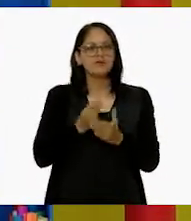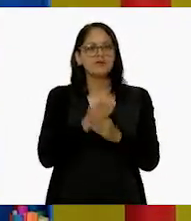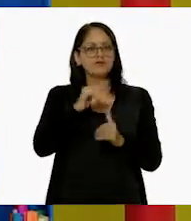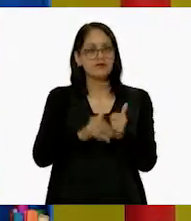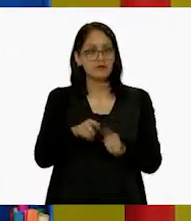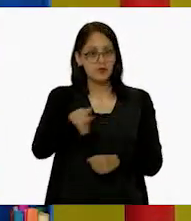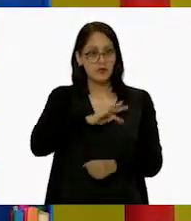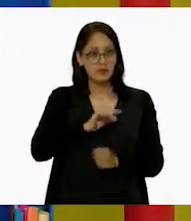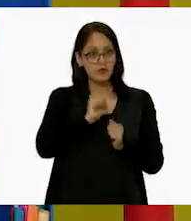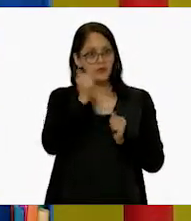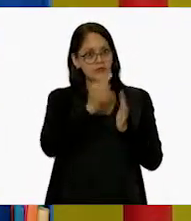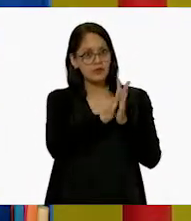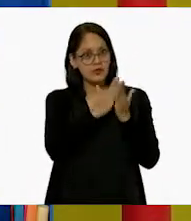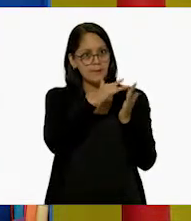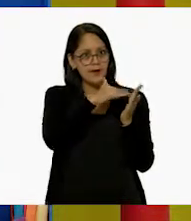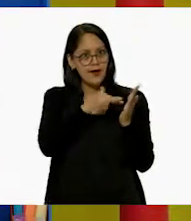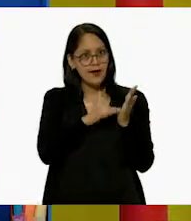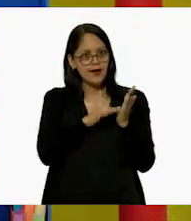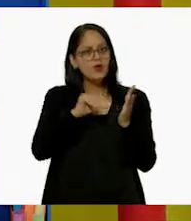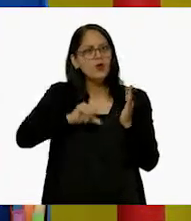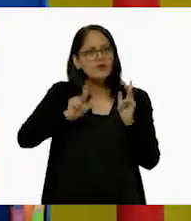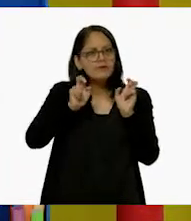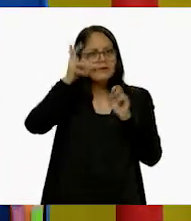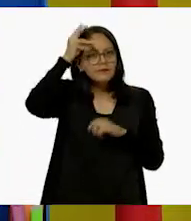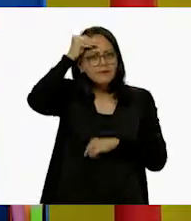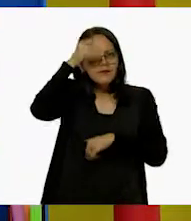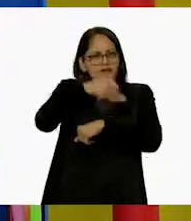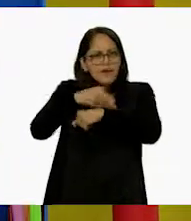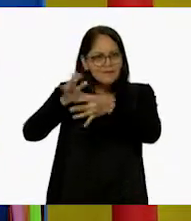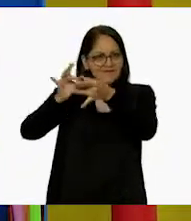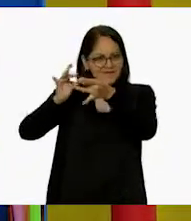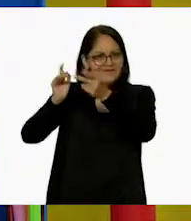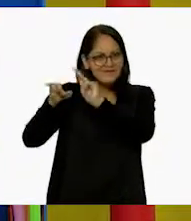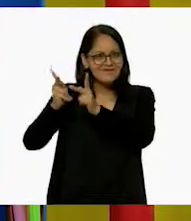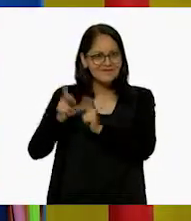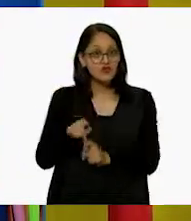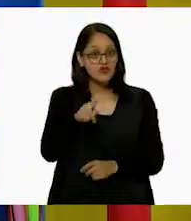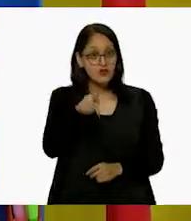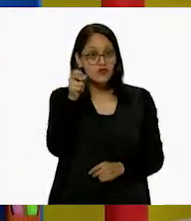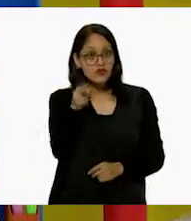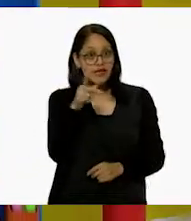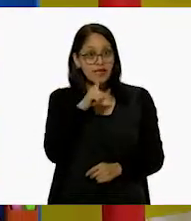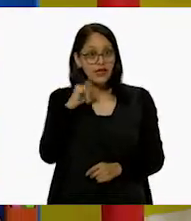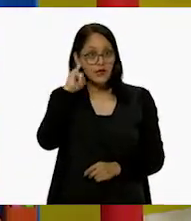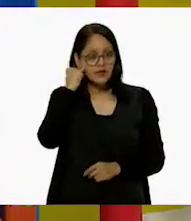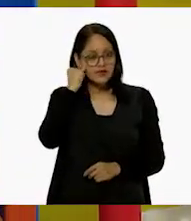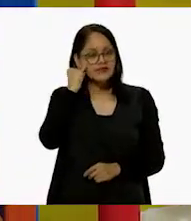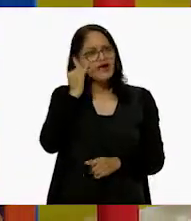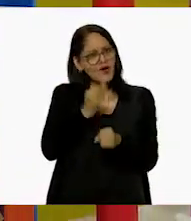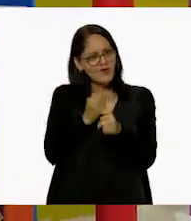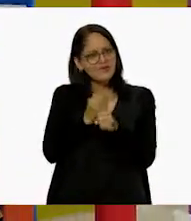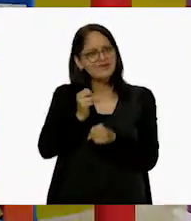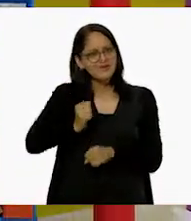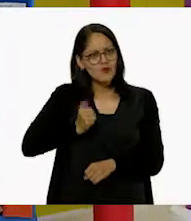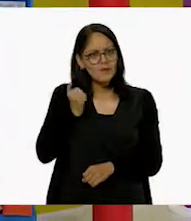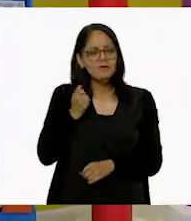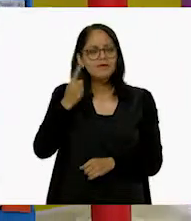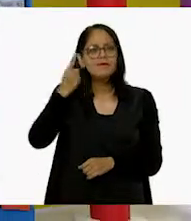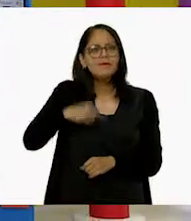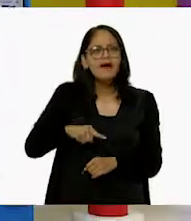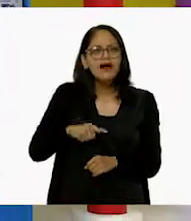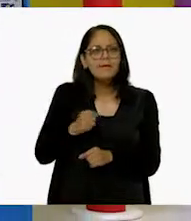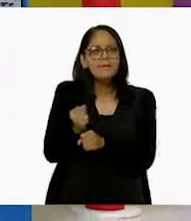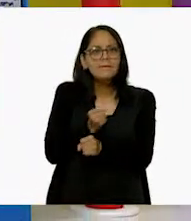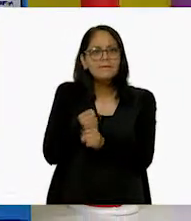pero si te es posible, consulta otros libros y comenta el tema del día de hoy con tu familia. Y si tienes la fortuna de hablar una lengua indígena, aprovecha también este momento